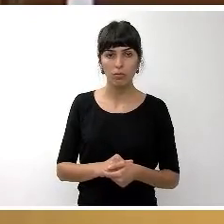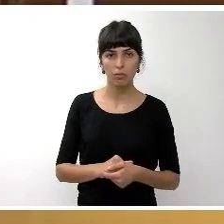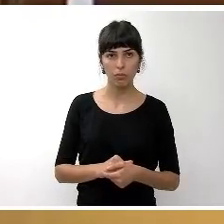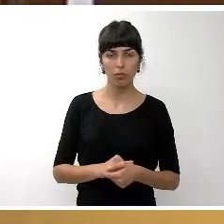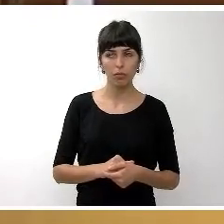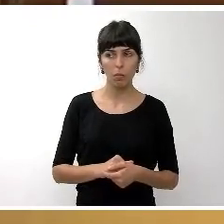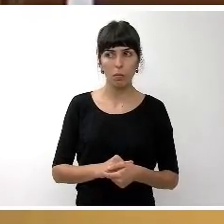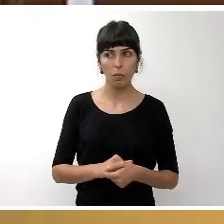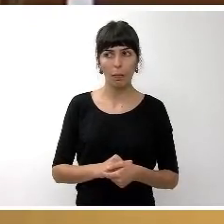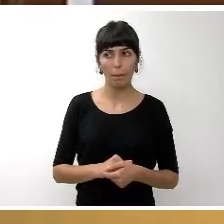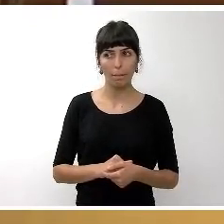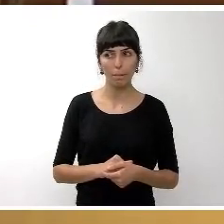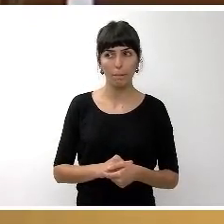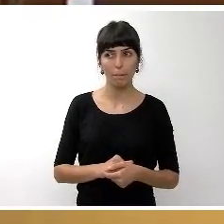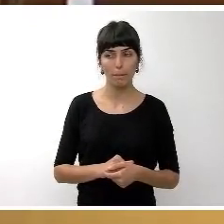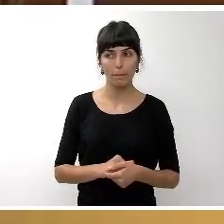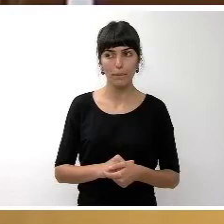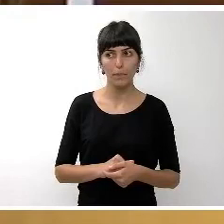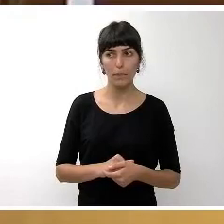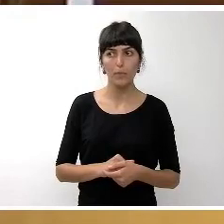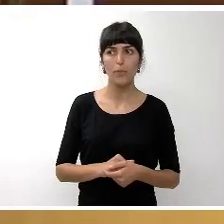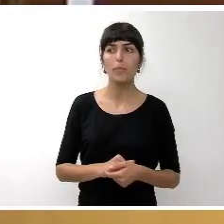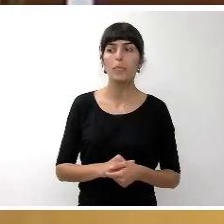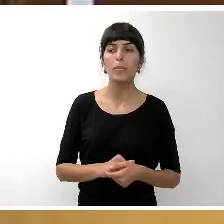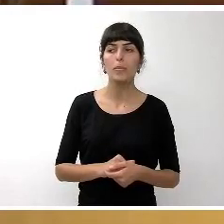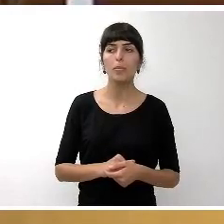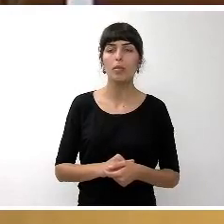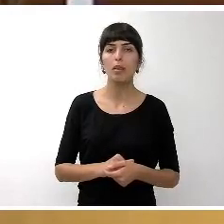¿Veintidós? Ah, no, a ver, veintitrés, ahora veintitrés. Veintitrés.